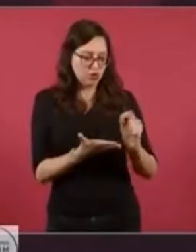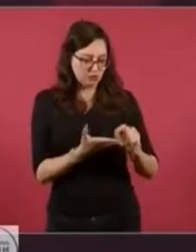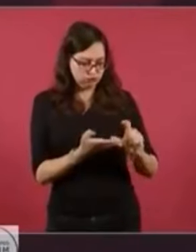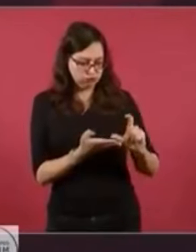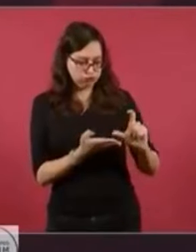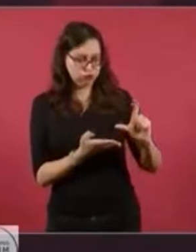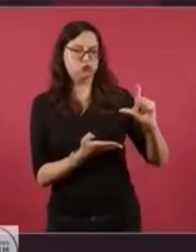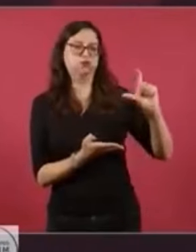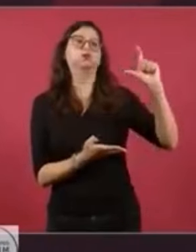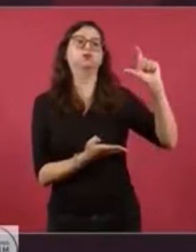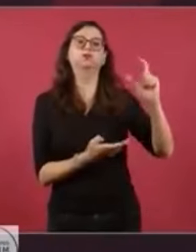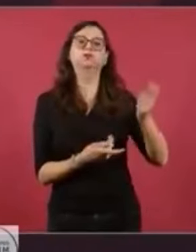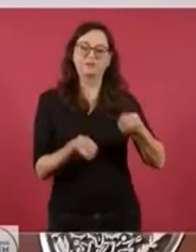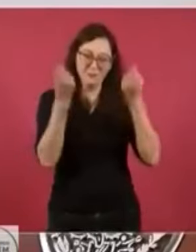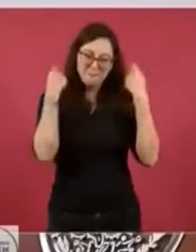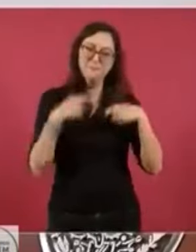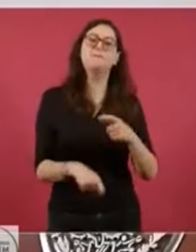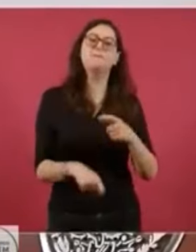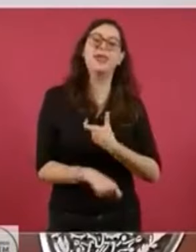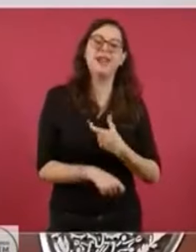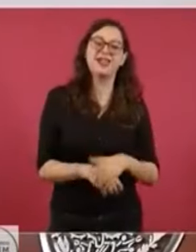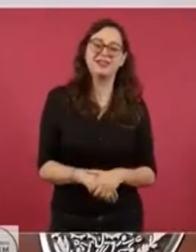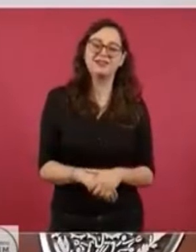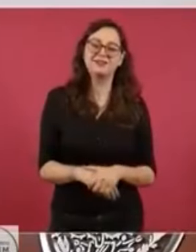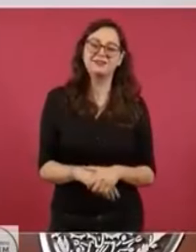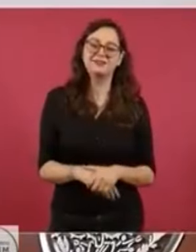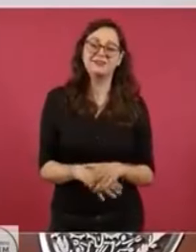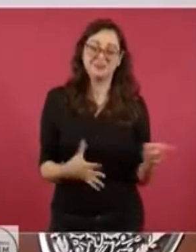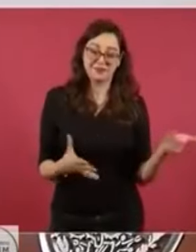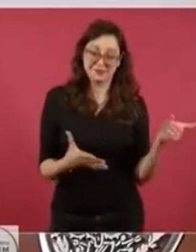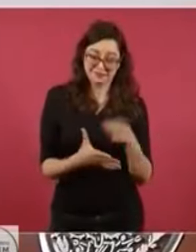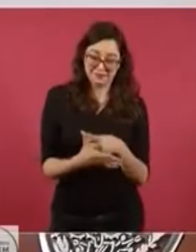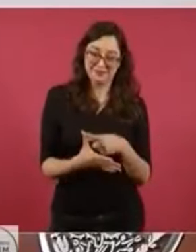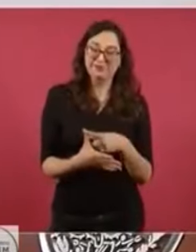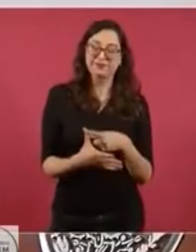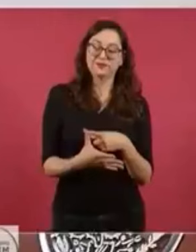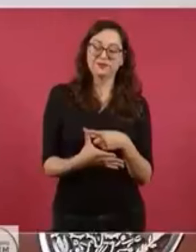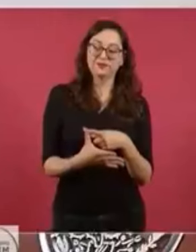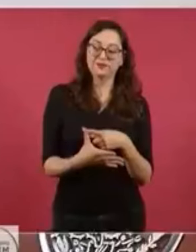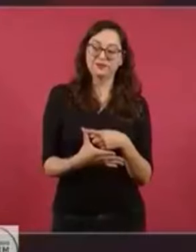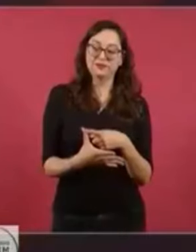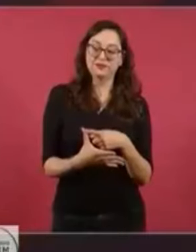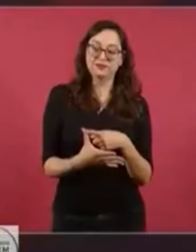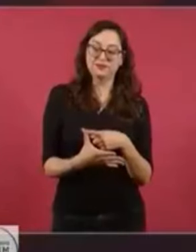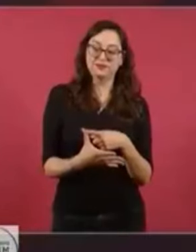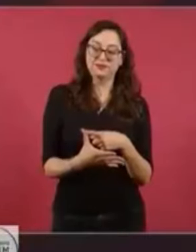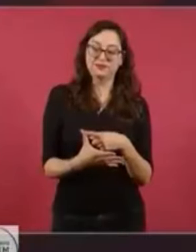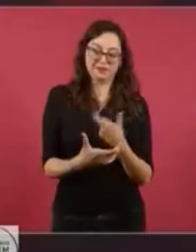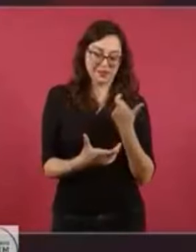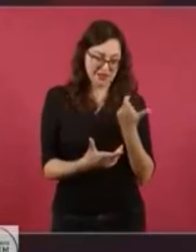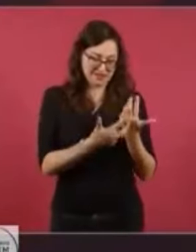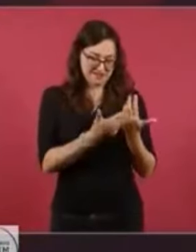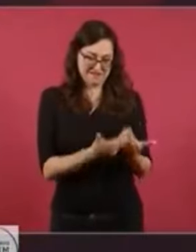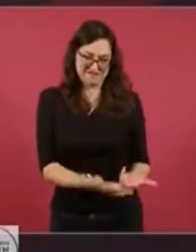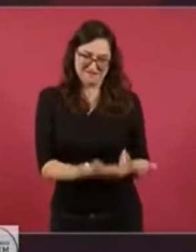tenemos medalla en reservas